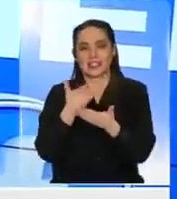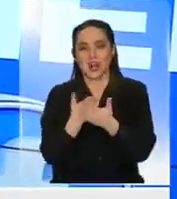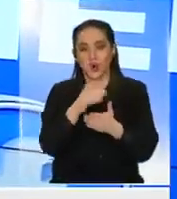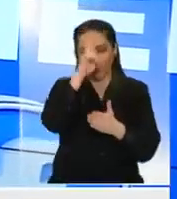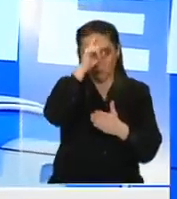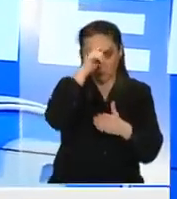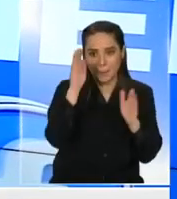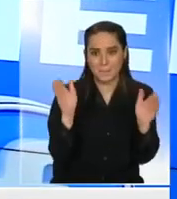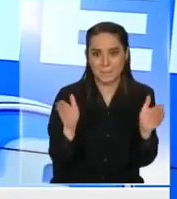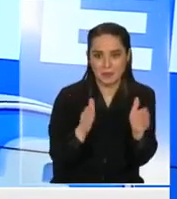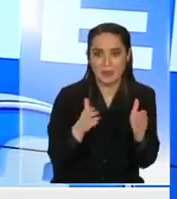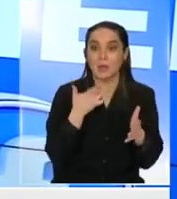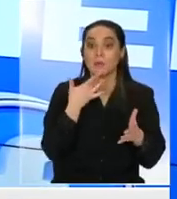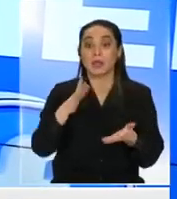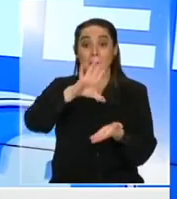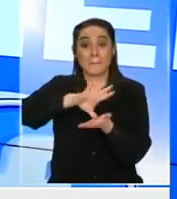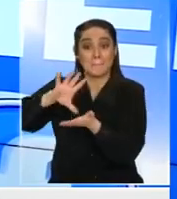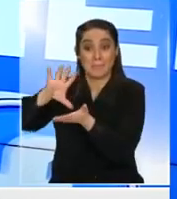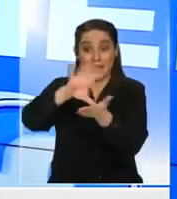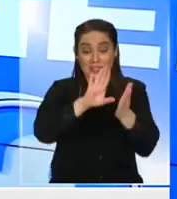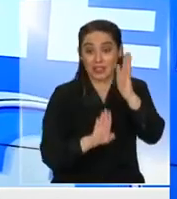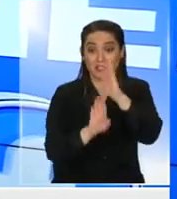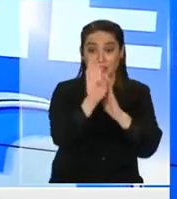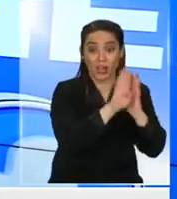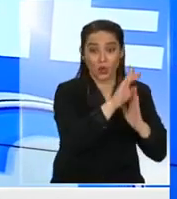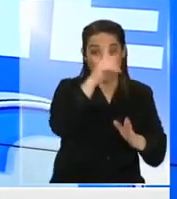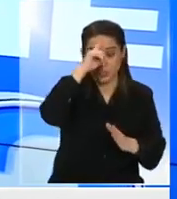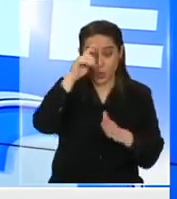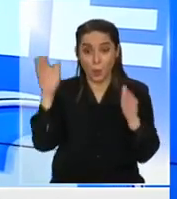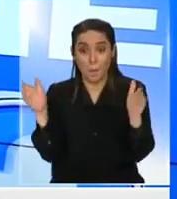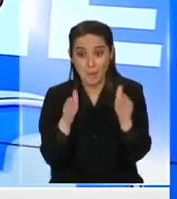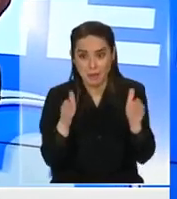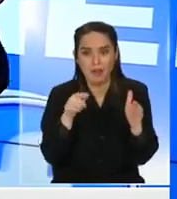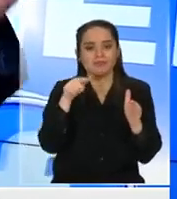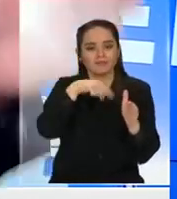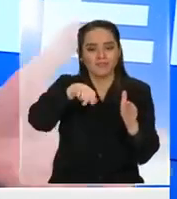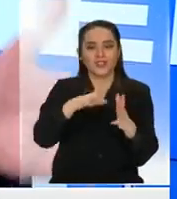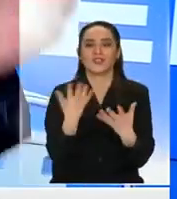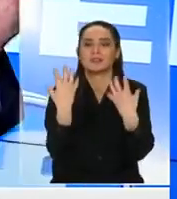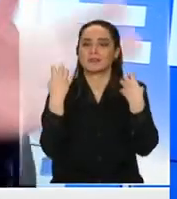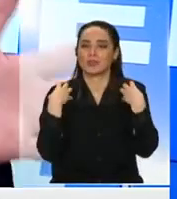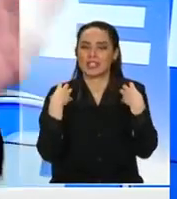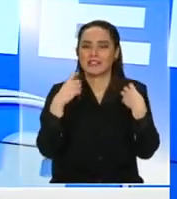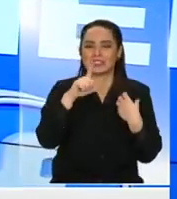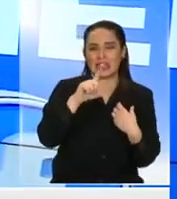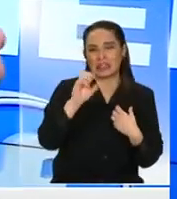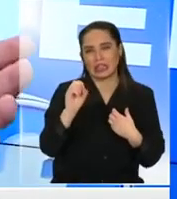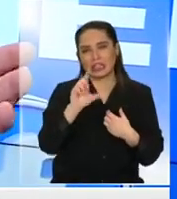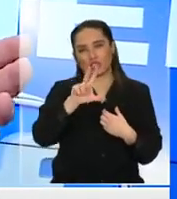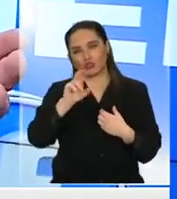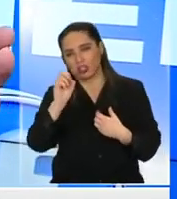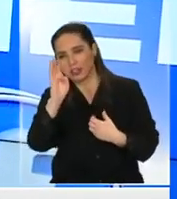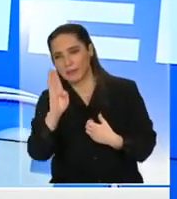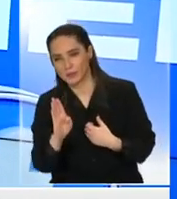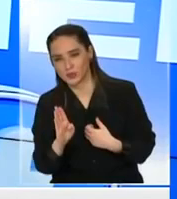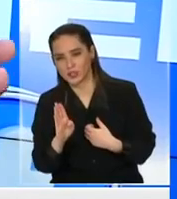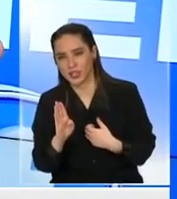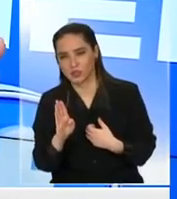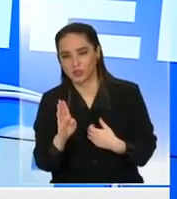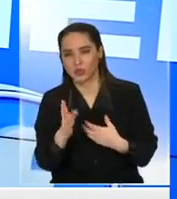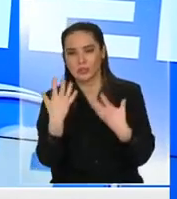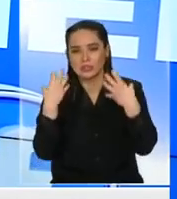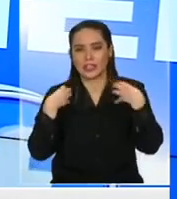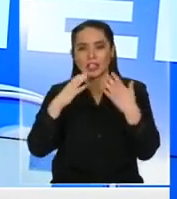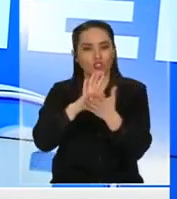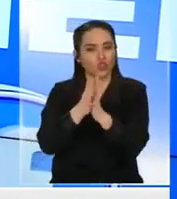porque en los países desarrollados la salud primaria resuelve cerca del 75 70 80% de las